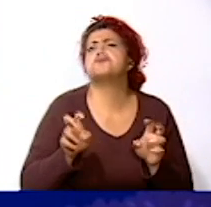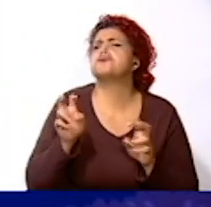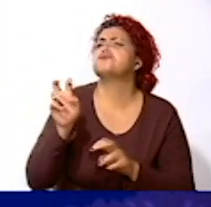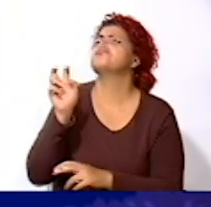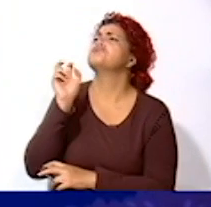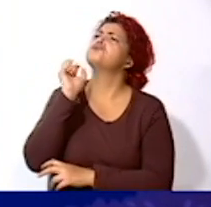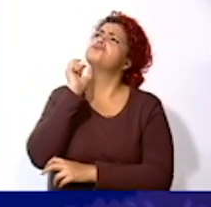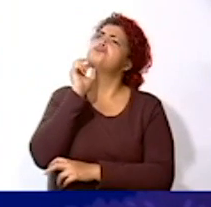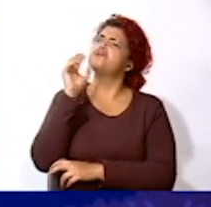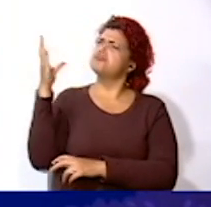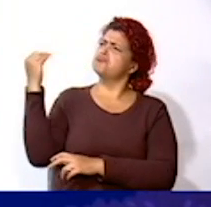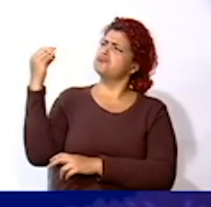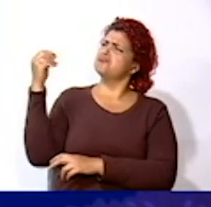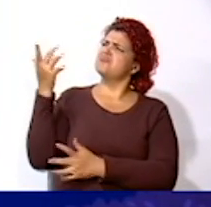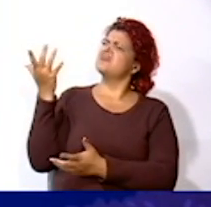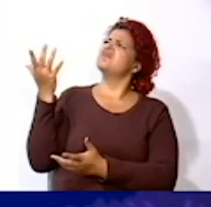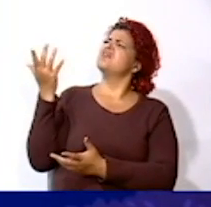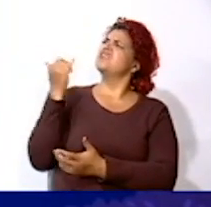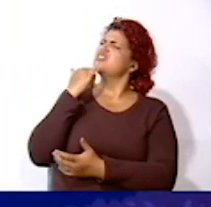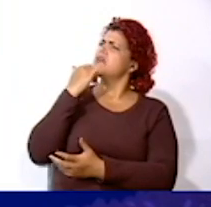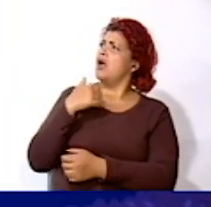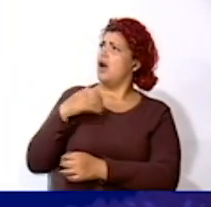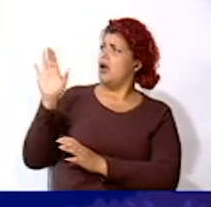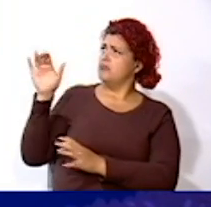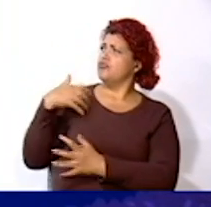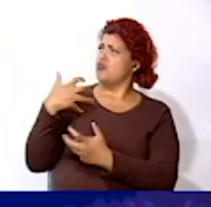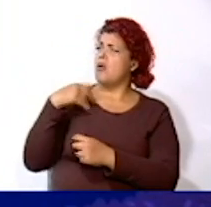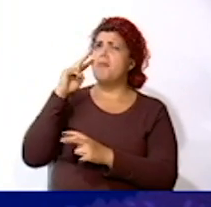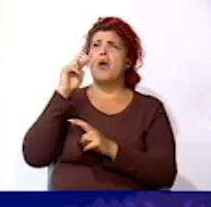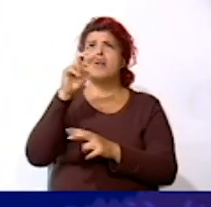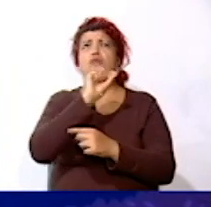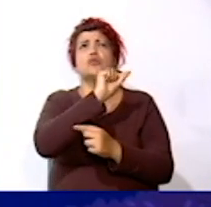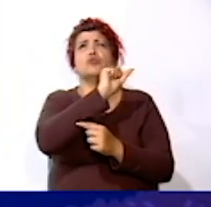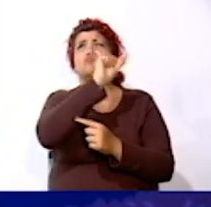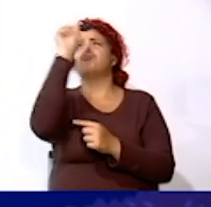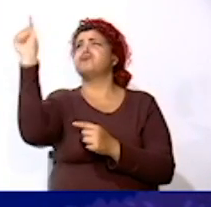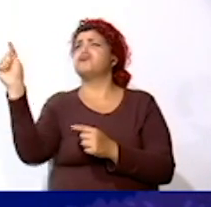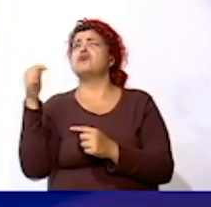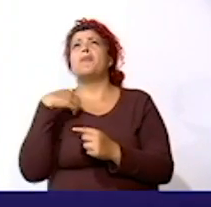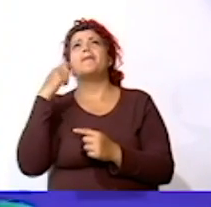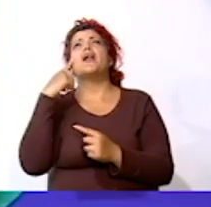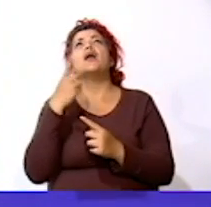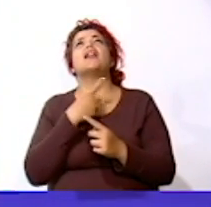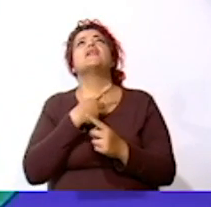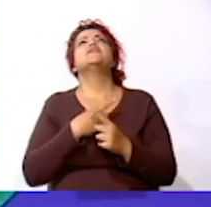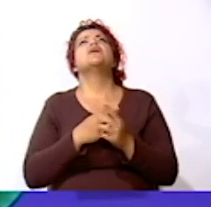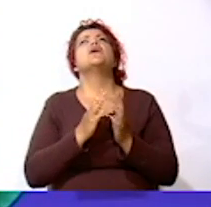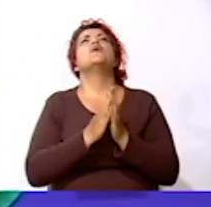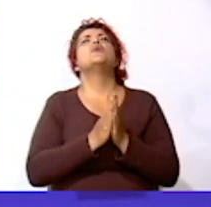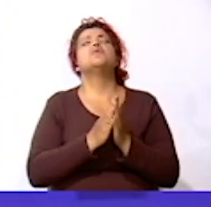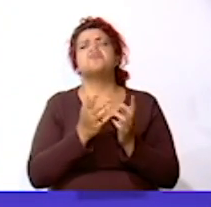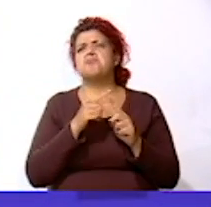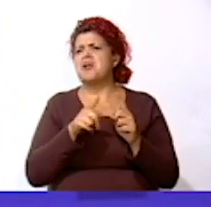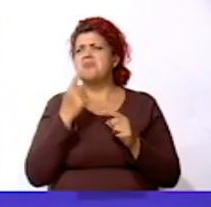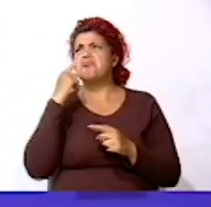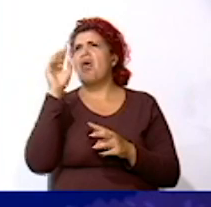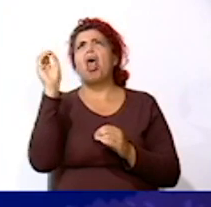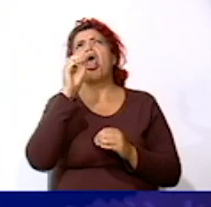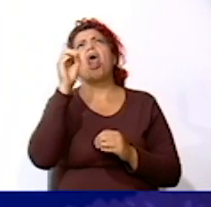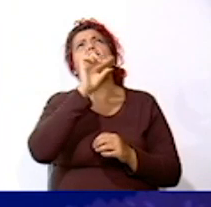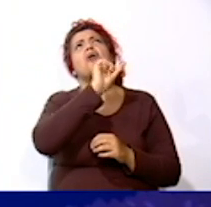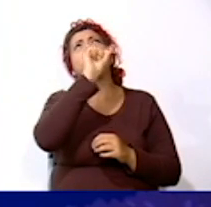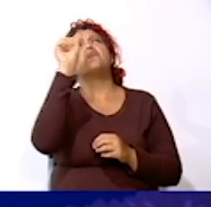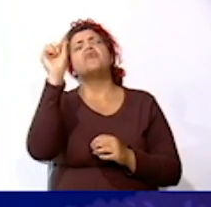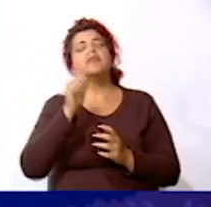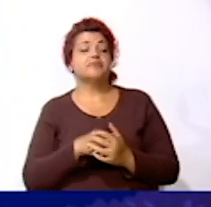¿Qué haces amigo? Quiero ver una estrella fugaz Para pedir un deseo Pero No ha pasado ninguna Mientras